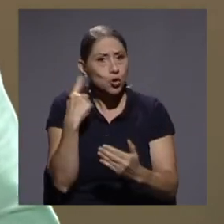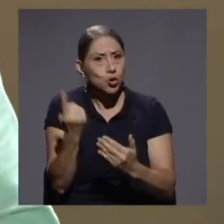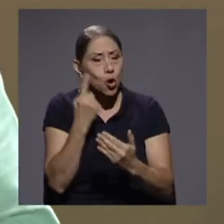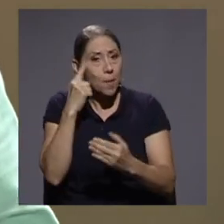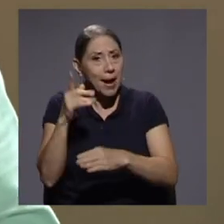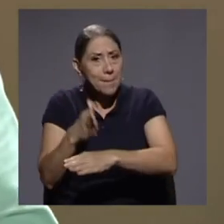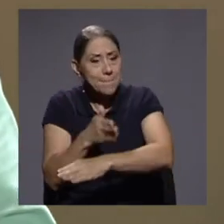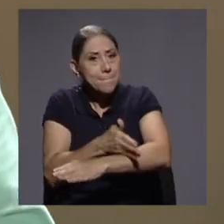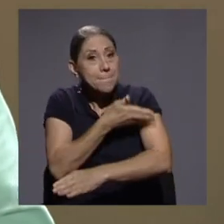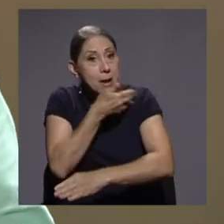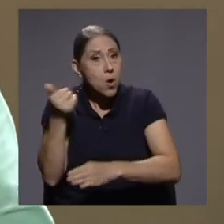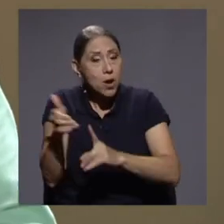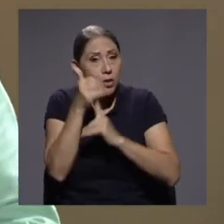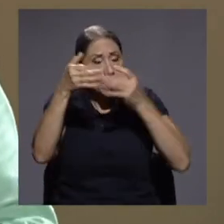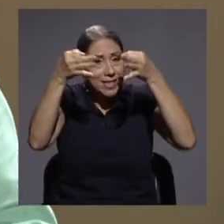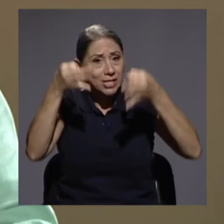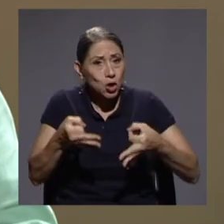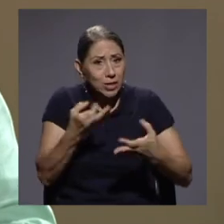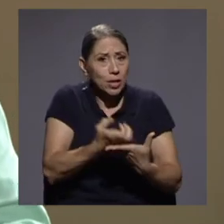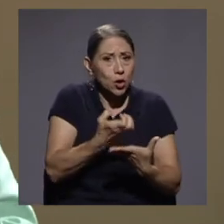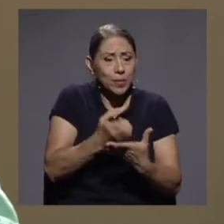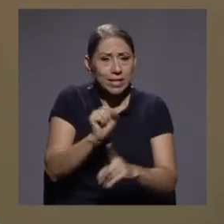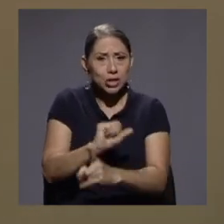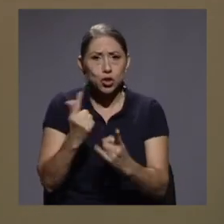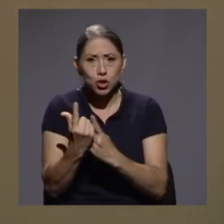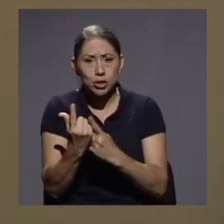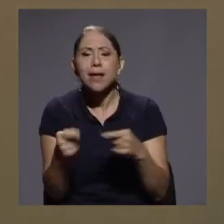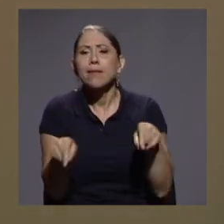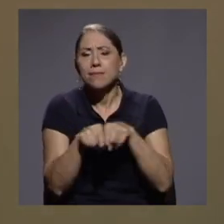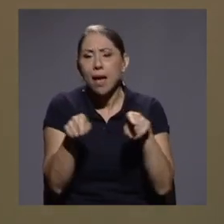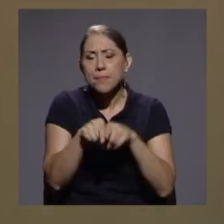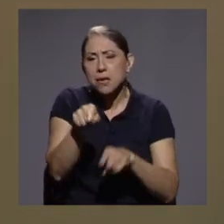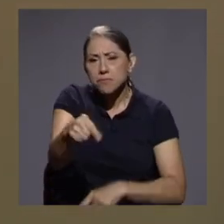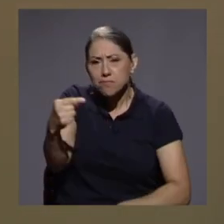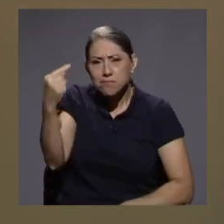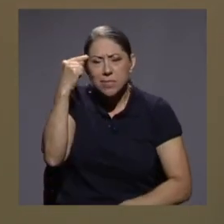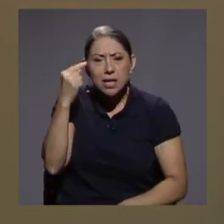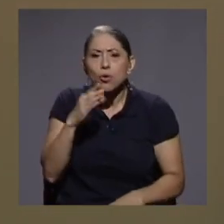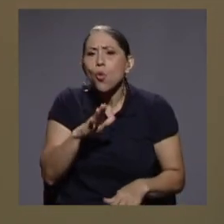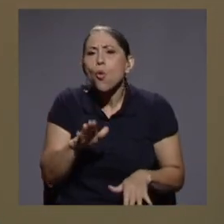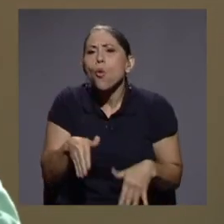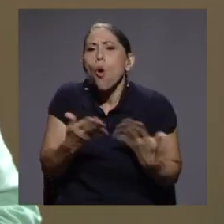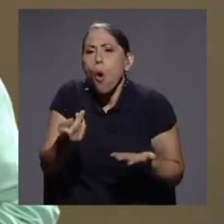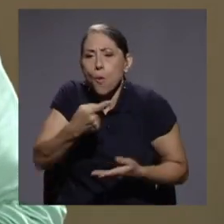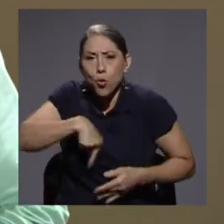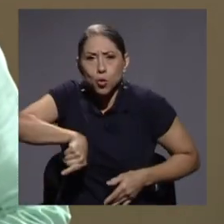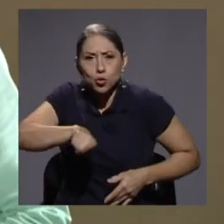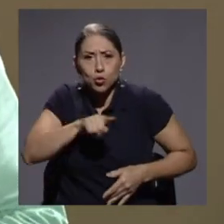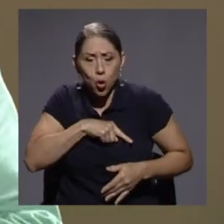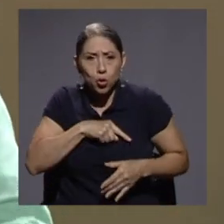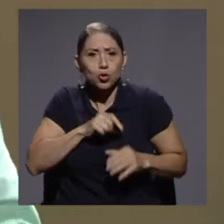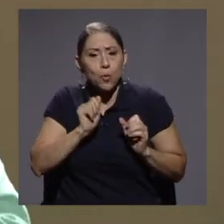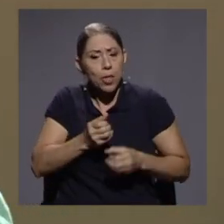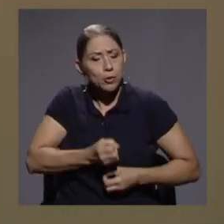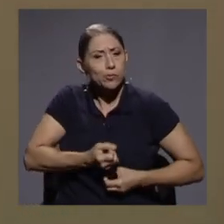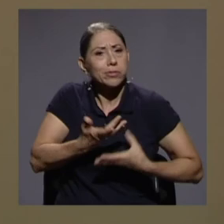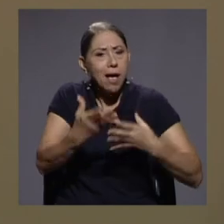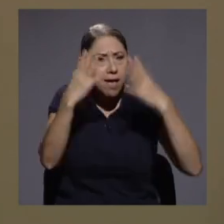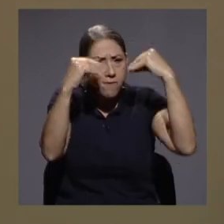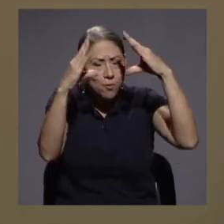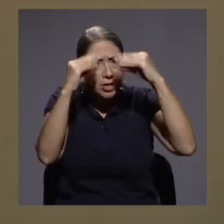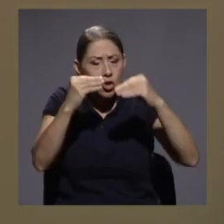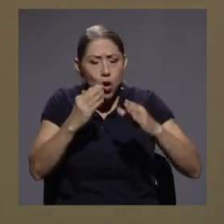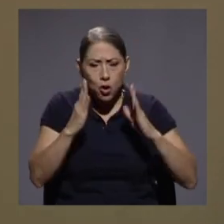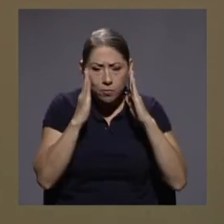decisiones económicas y sociales, sino que también se esté pensando en la forma de cómo vamos a gestionar información, cómo vamos a